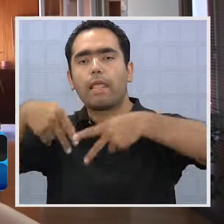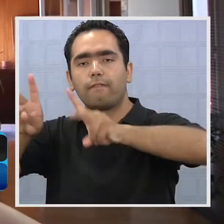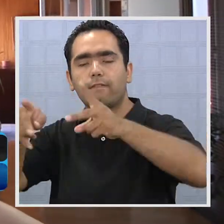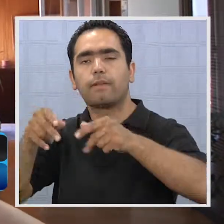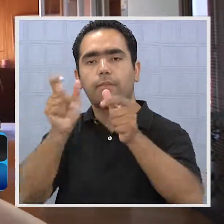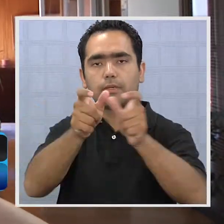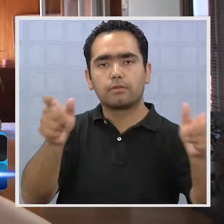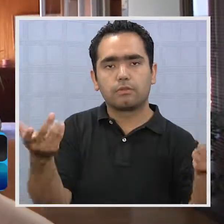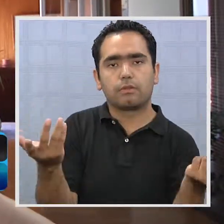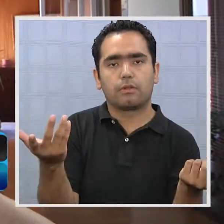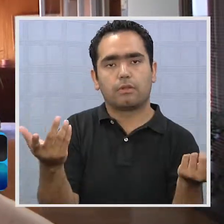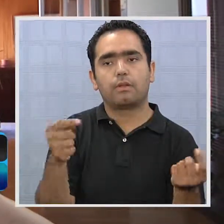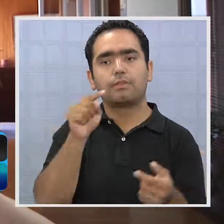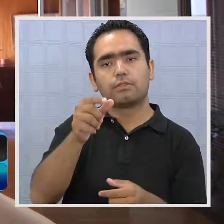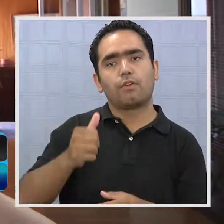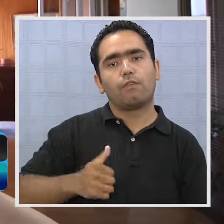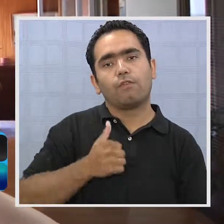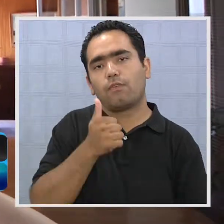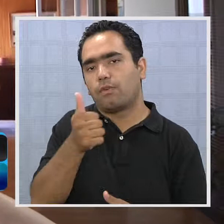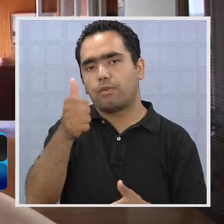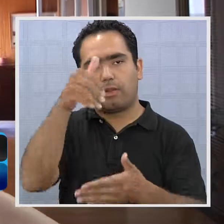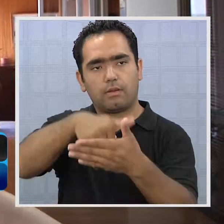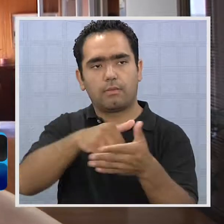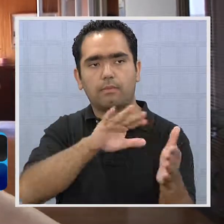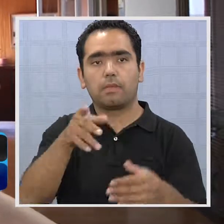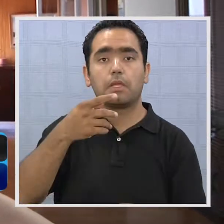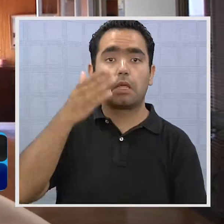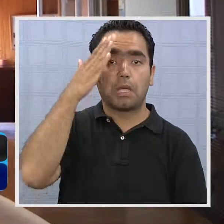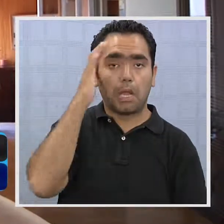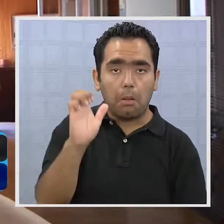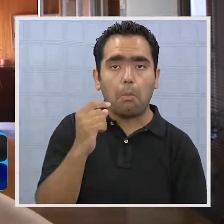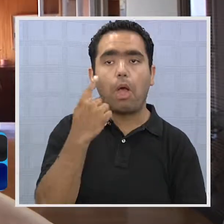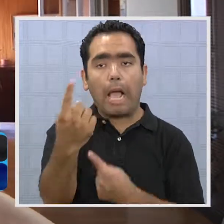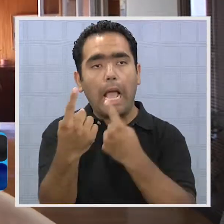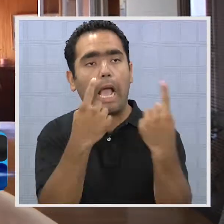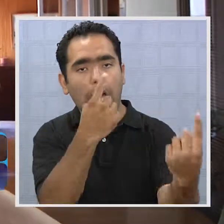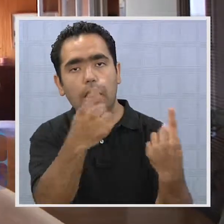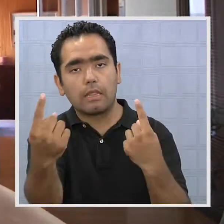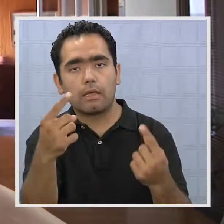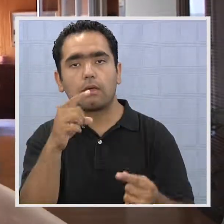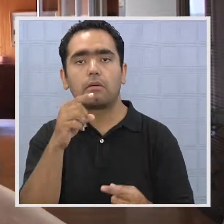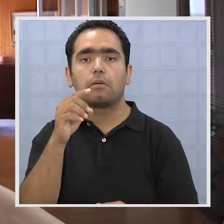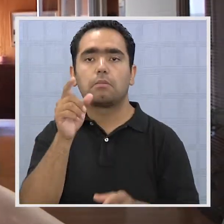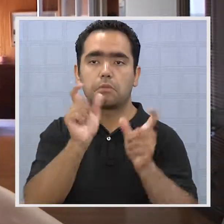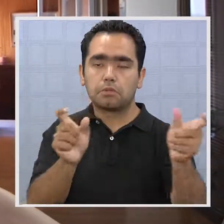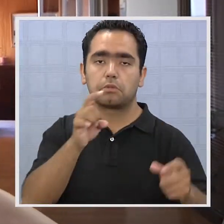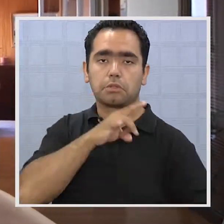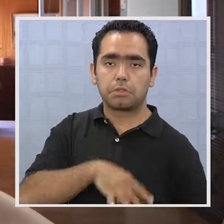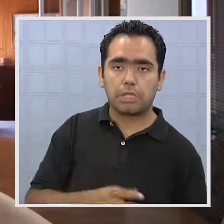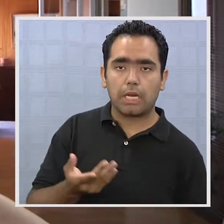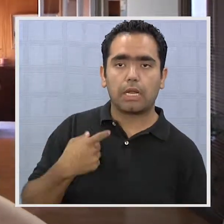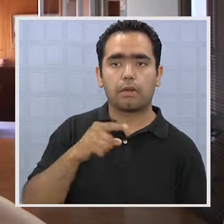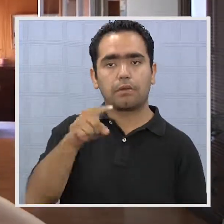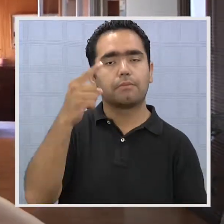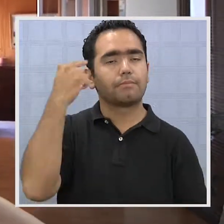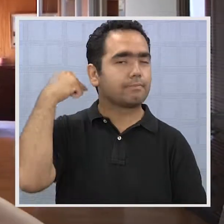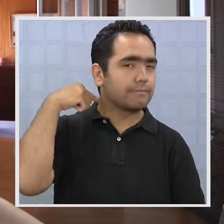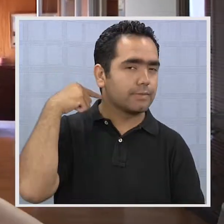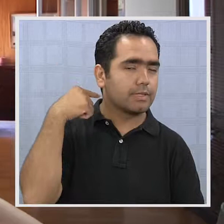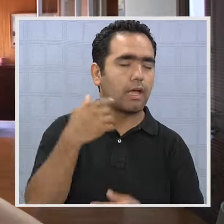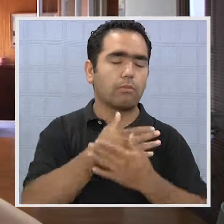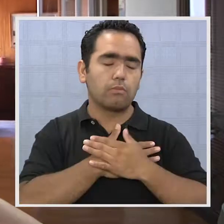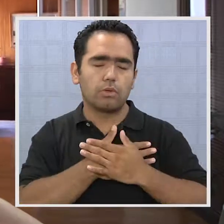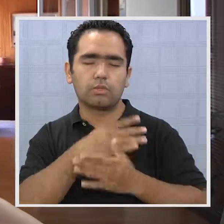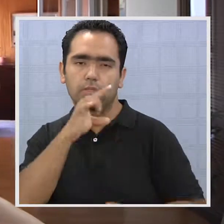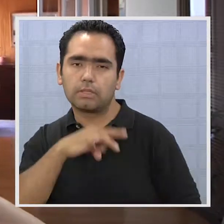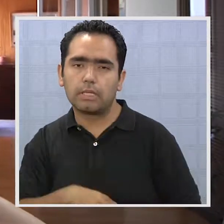cada persona y eso apunta a un voto voluntario. Sin embargo, creemos que cada chileno, su amor por Chile, su amor por